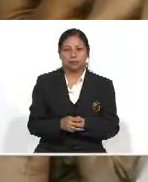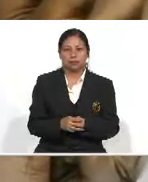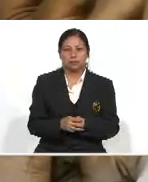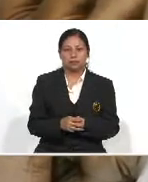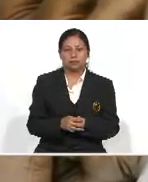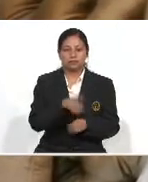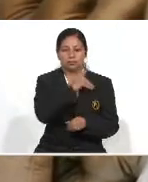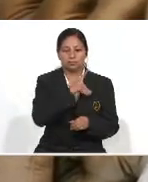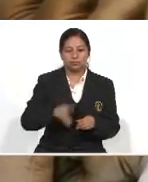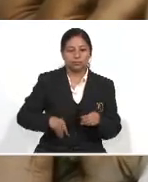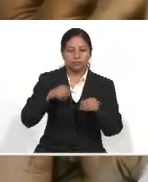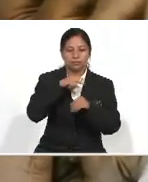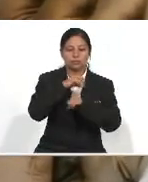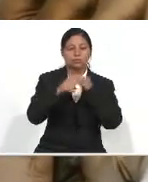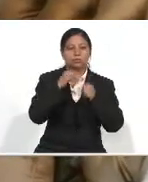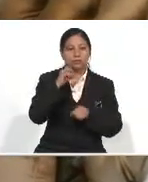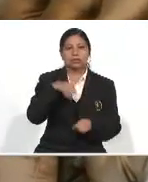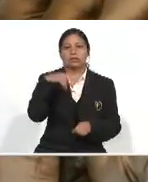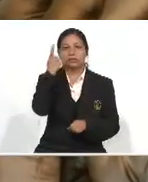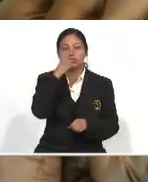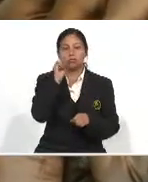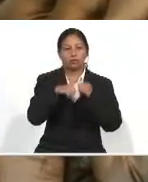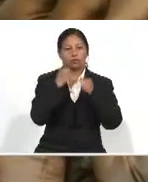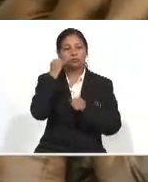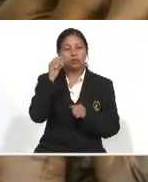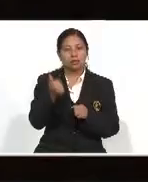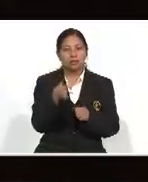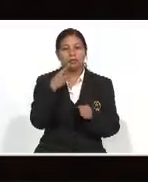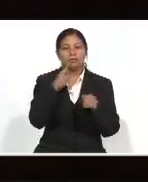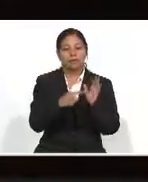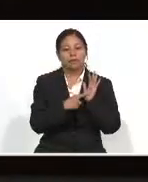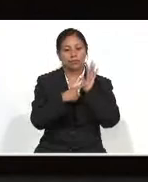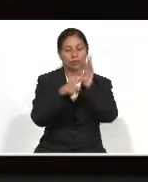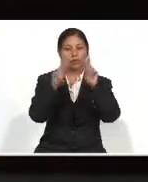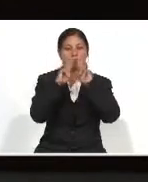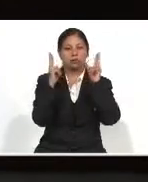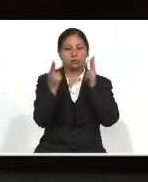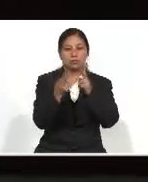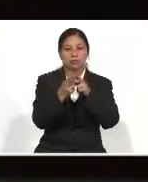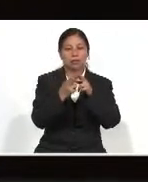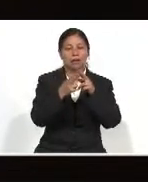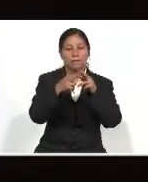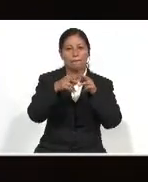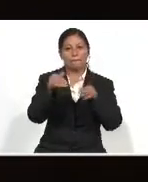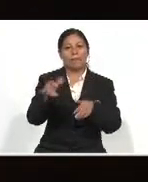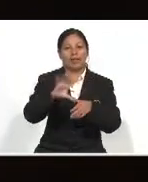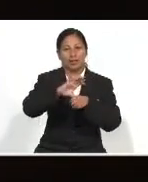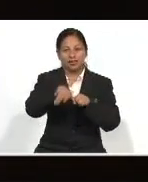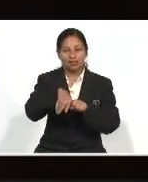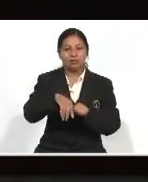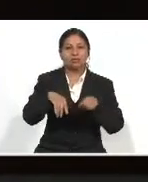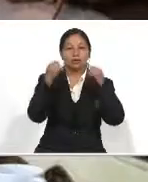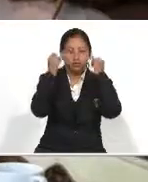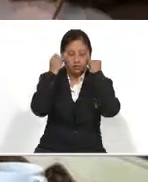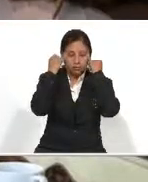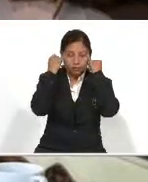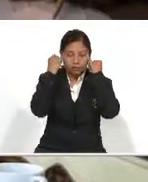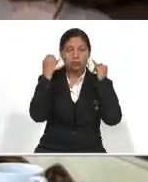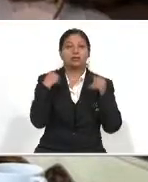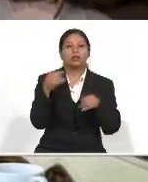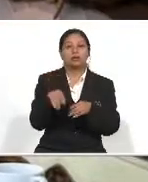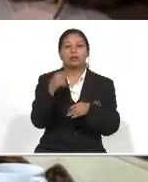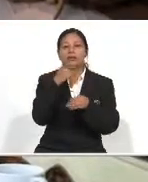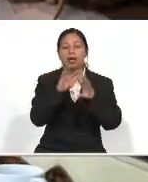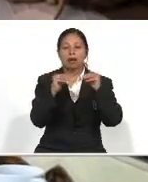La diputada Sofía Hernández Primer vicepresidente del Congreso de la República Se reunió con el embajador de Japón en Guatemala Yamamoto Tsuyoshi Con quien